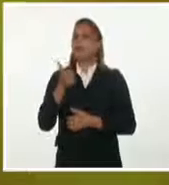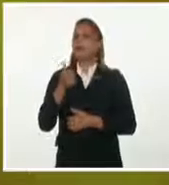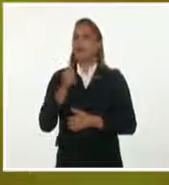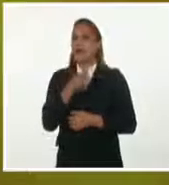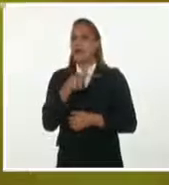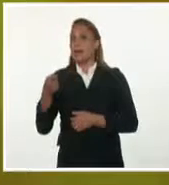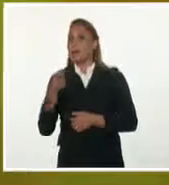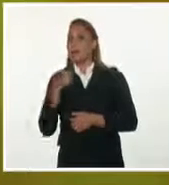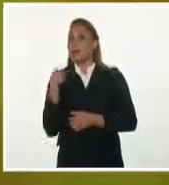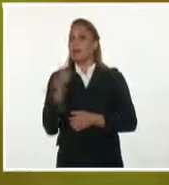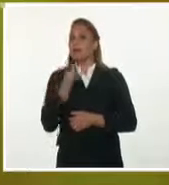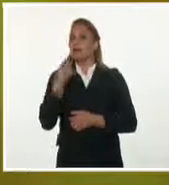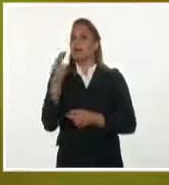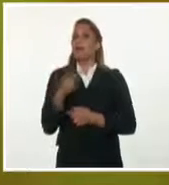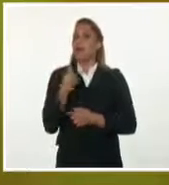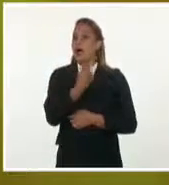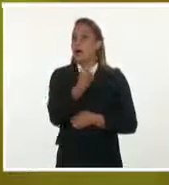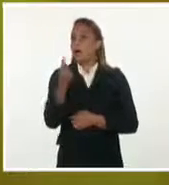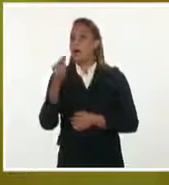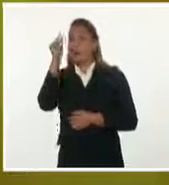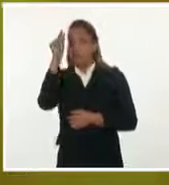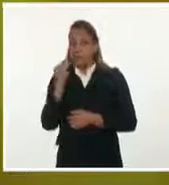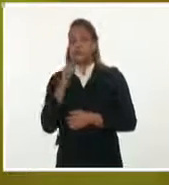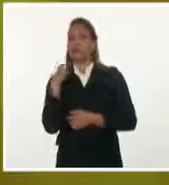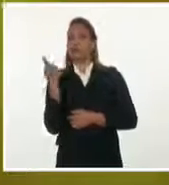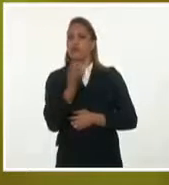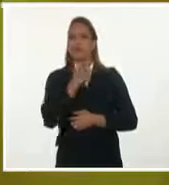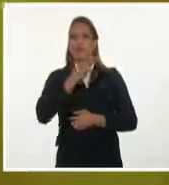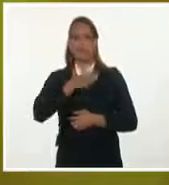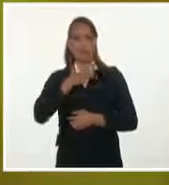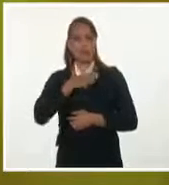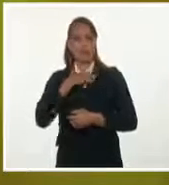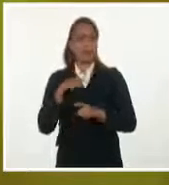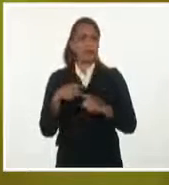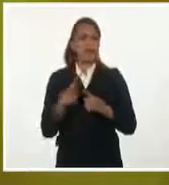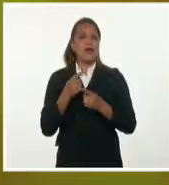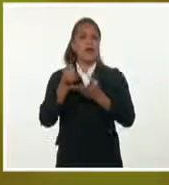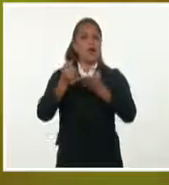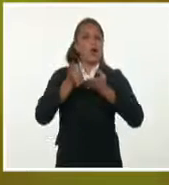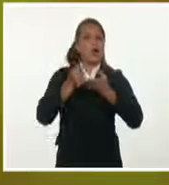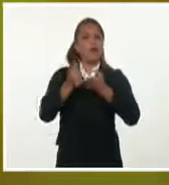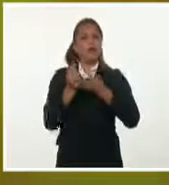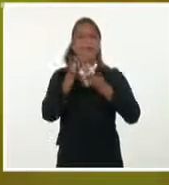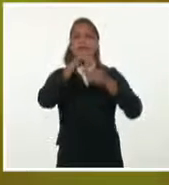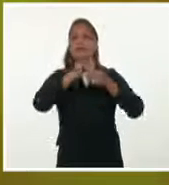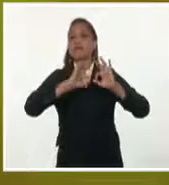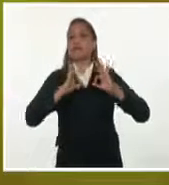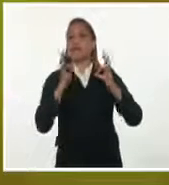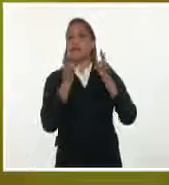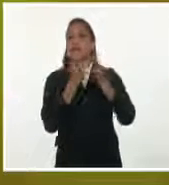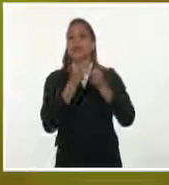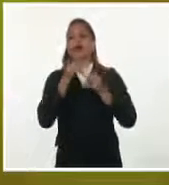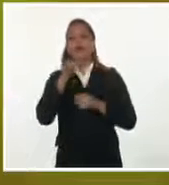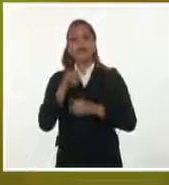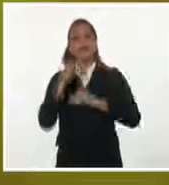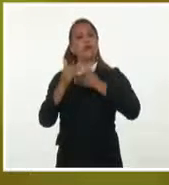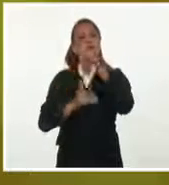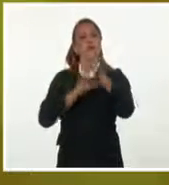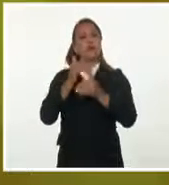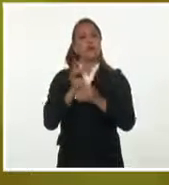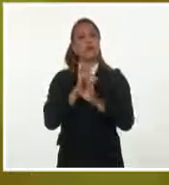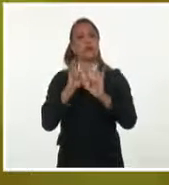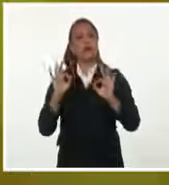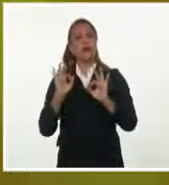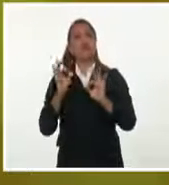a nosotros, a cada uno de nosotros, nos corresponde apoyar en el ámbito familiar y local un proceso que definirá la